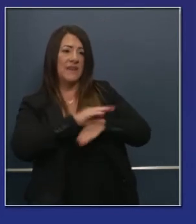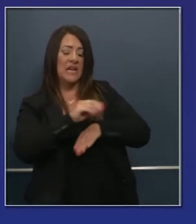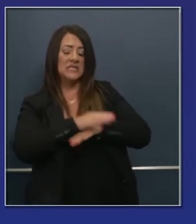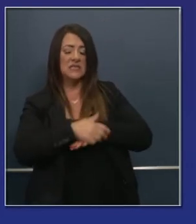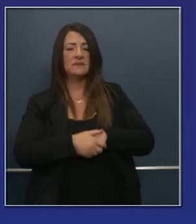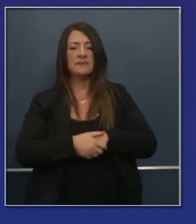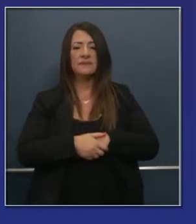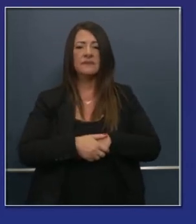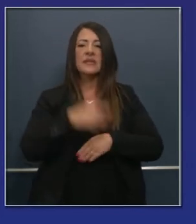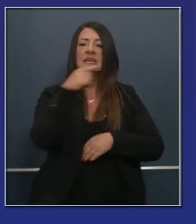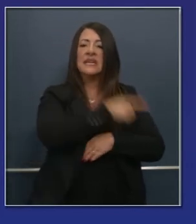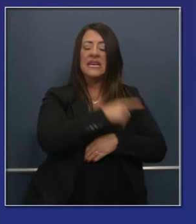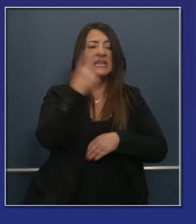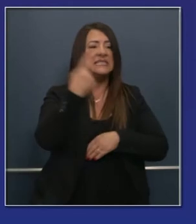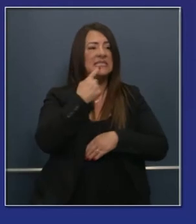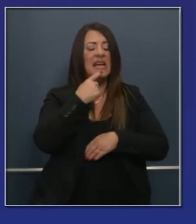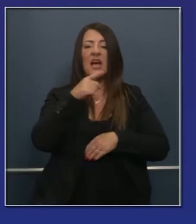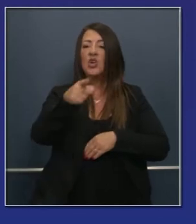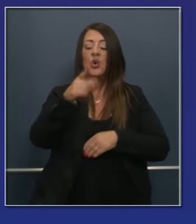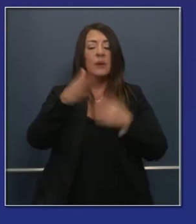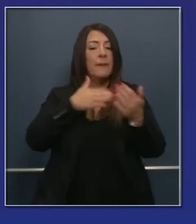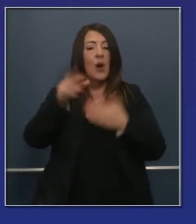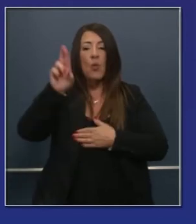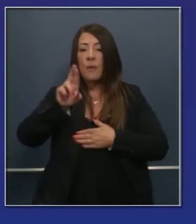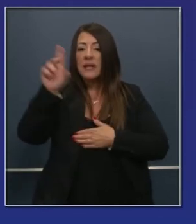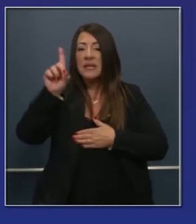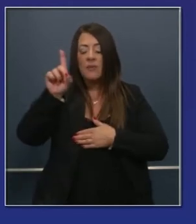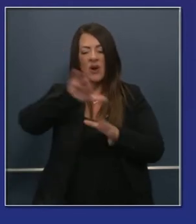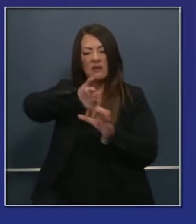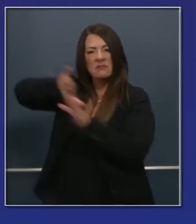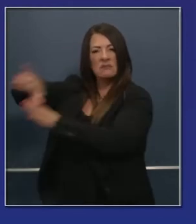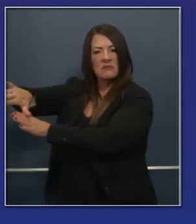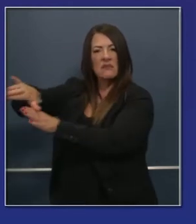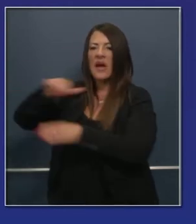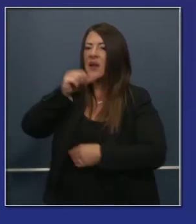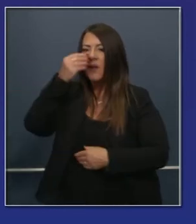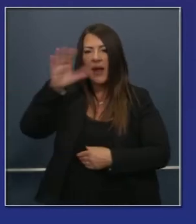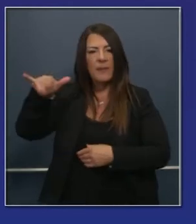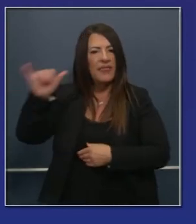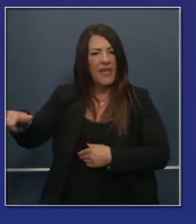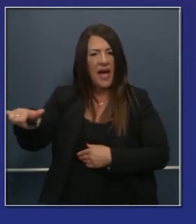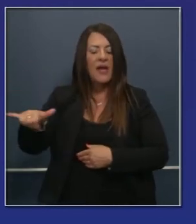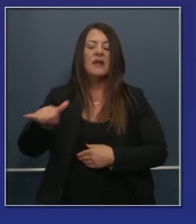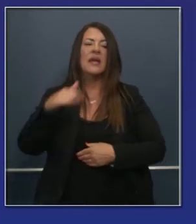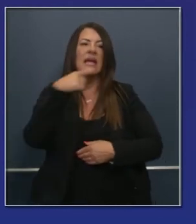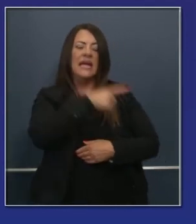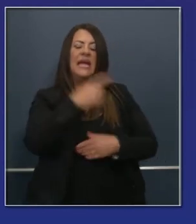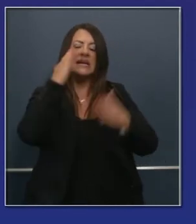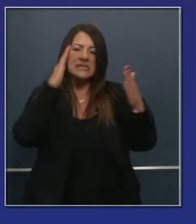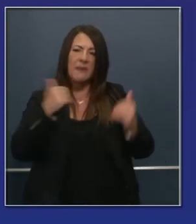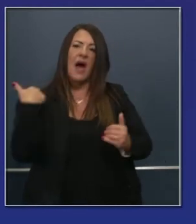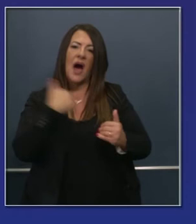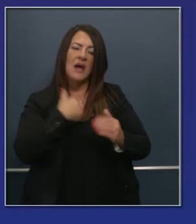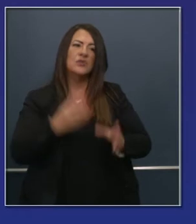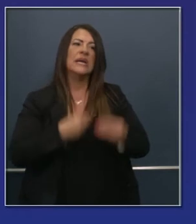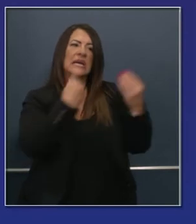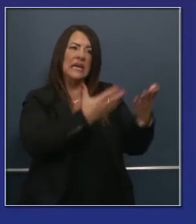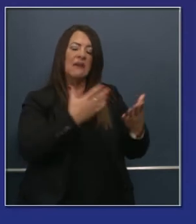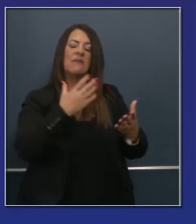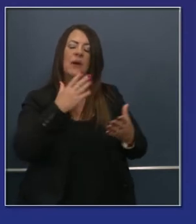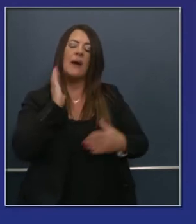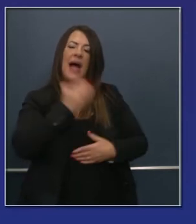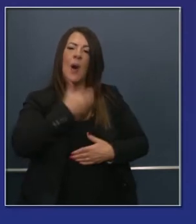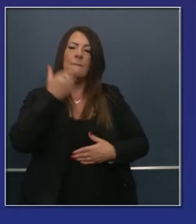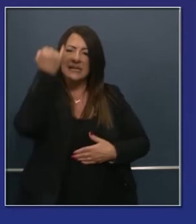que es agnóstico, que no depende de partidos políticos. Él dijo, reconstruyamos